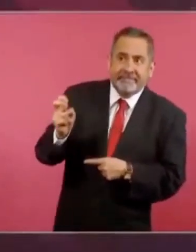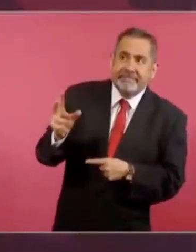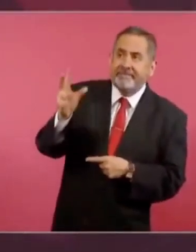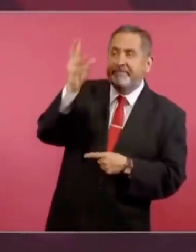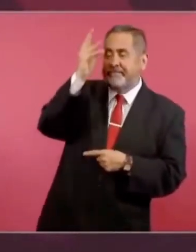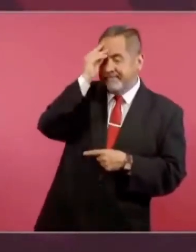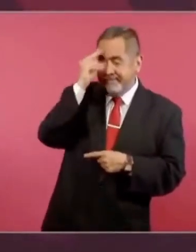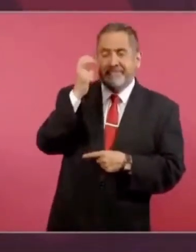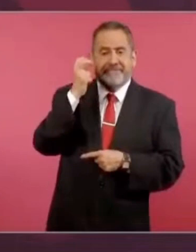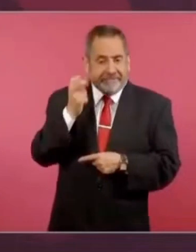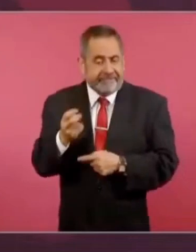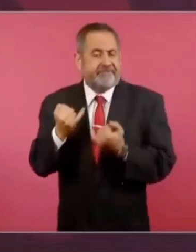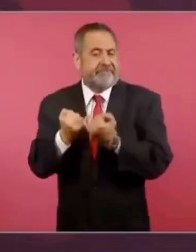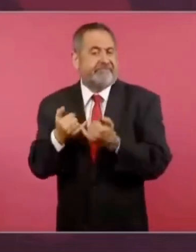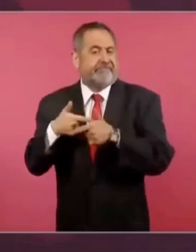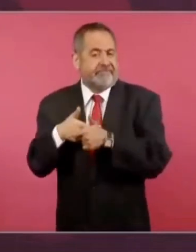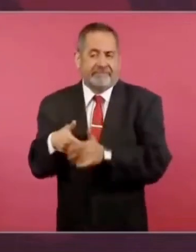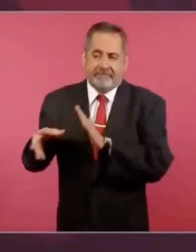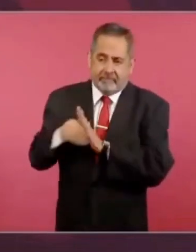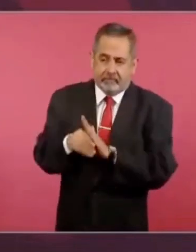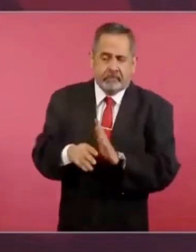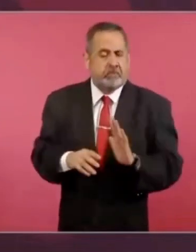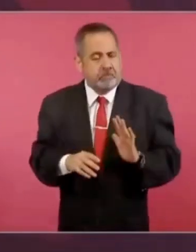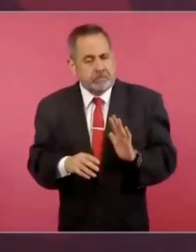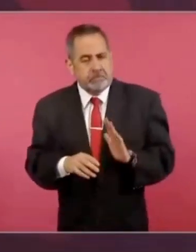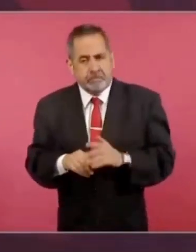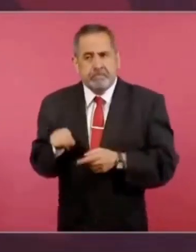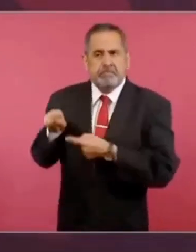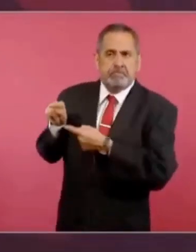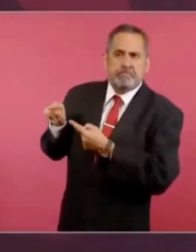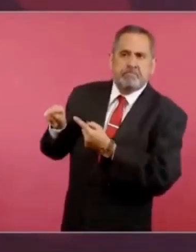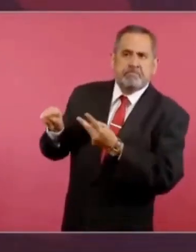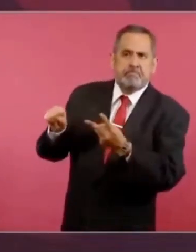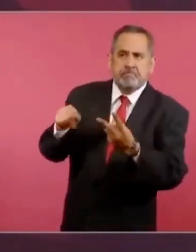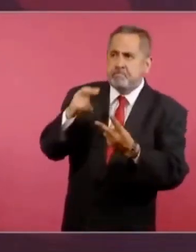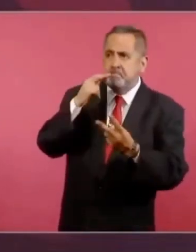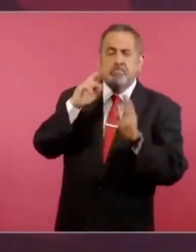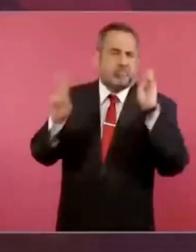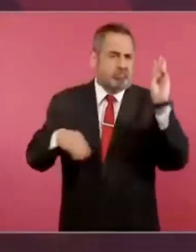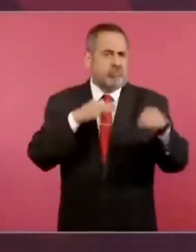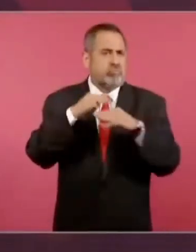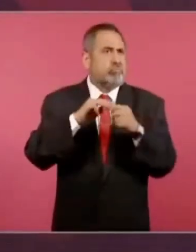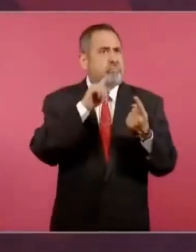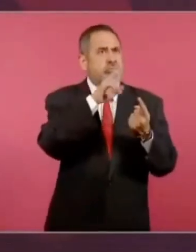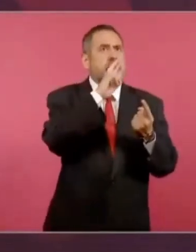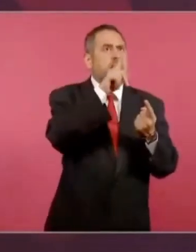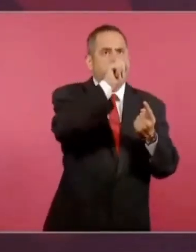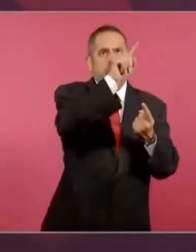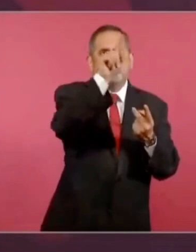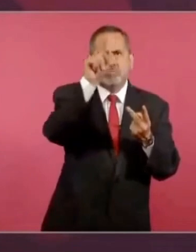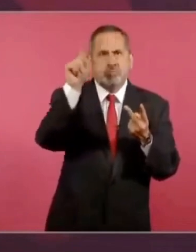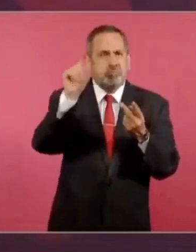Nosotros luego recogemos lo mejor de lo universal, pero